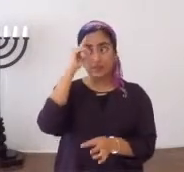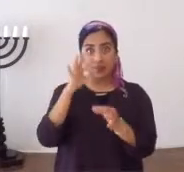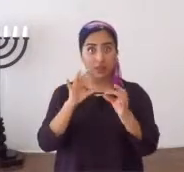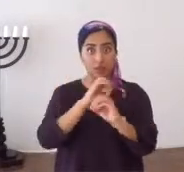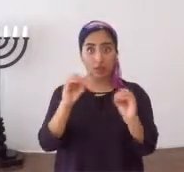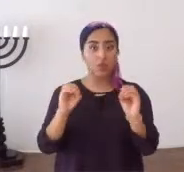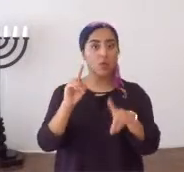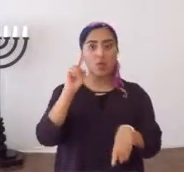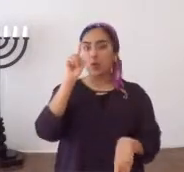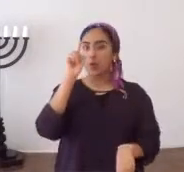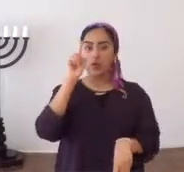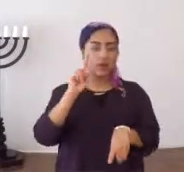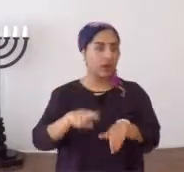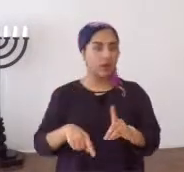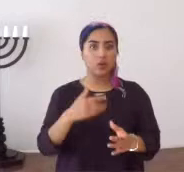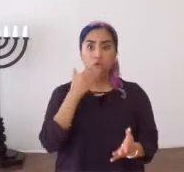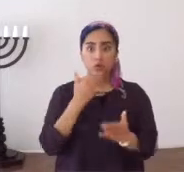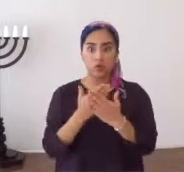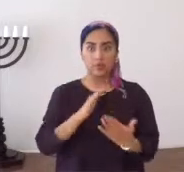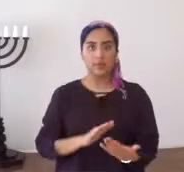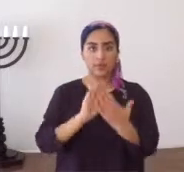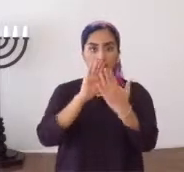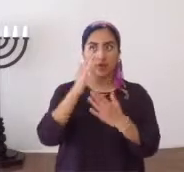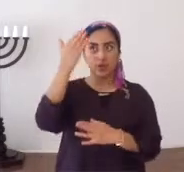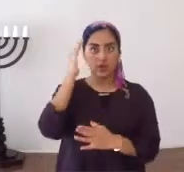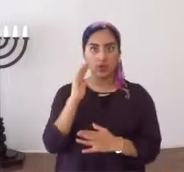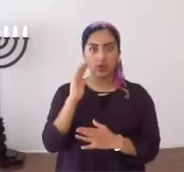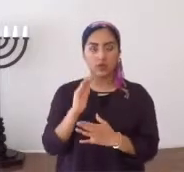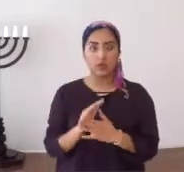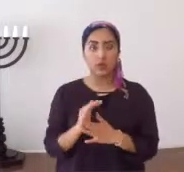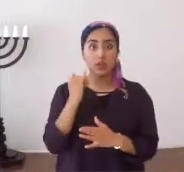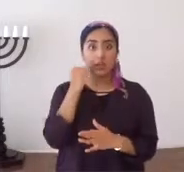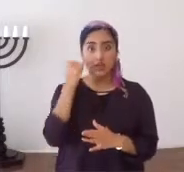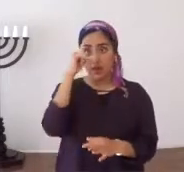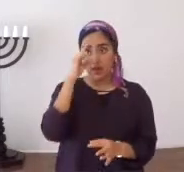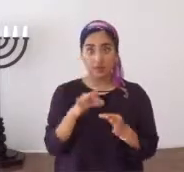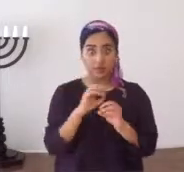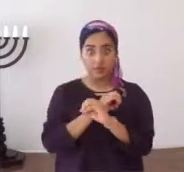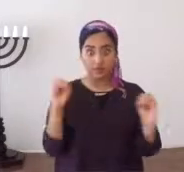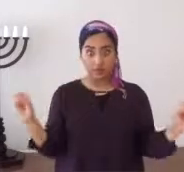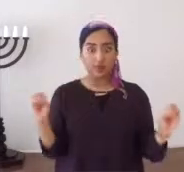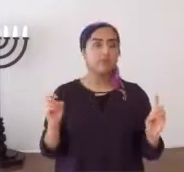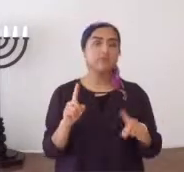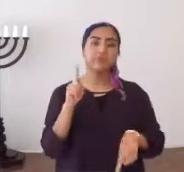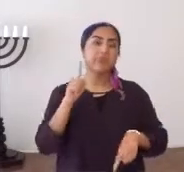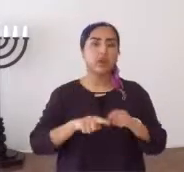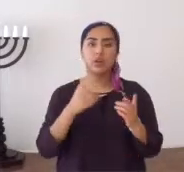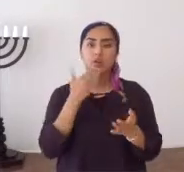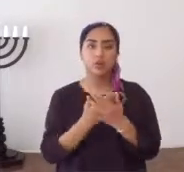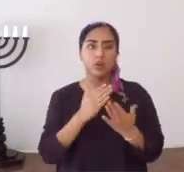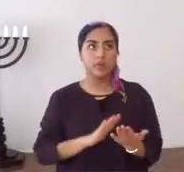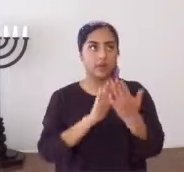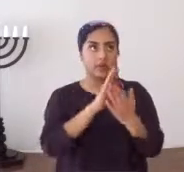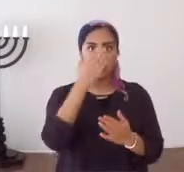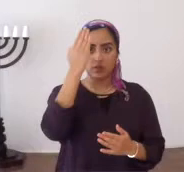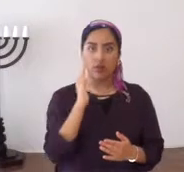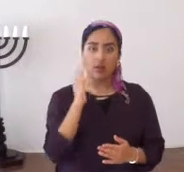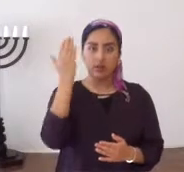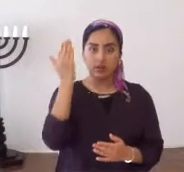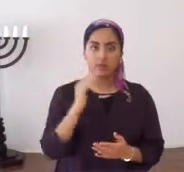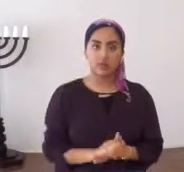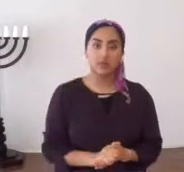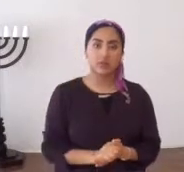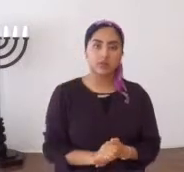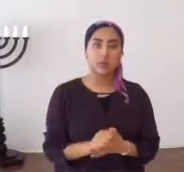sin fe es imposible agradar a Elohim. Sin fe es imposible agradar a Dios,